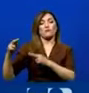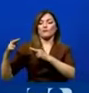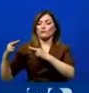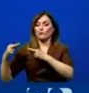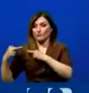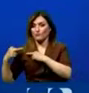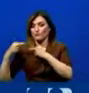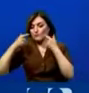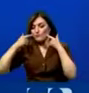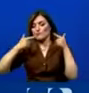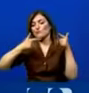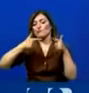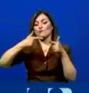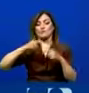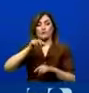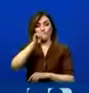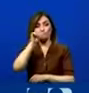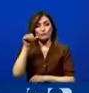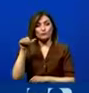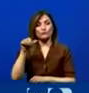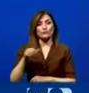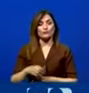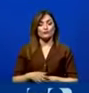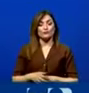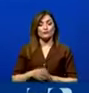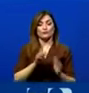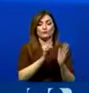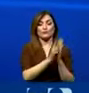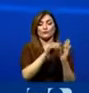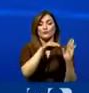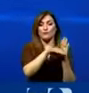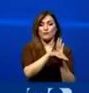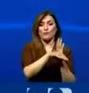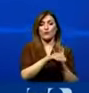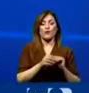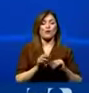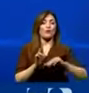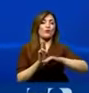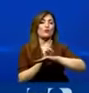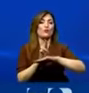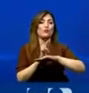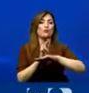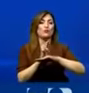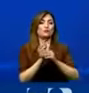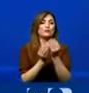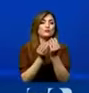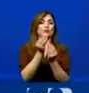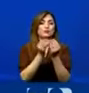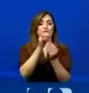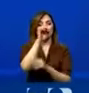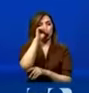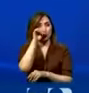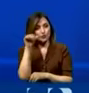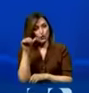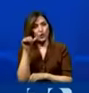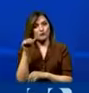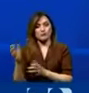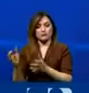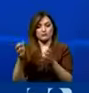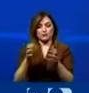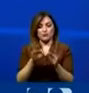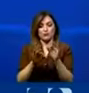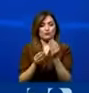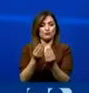la custodia de la droga en depósito, utiliza y quema la droga en el momento en que recibe las